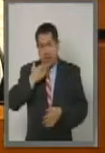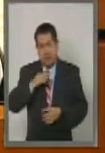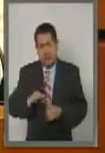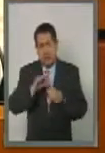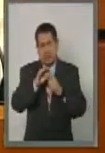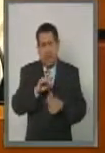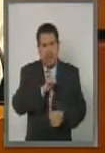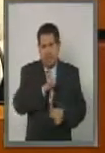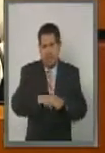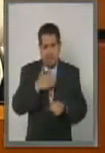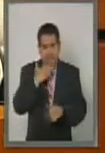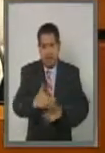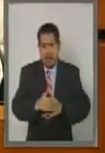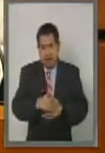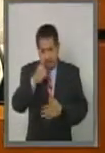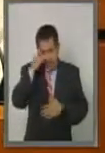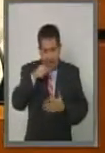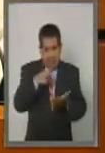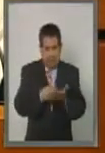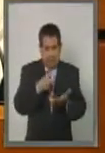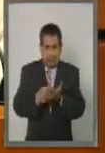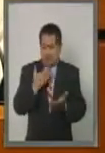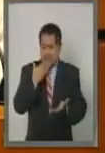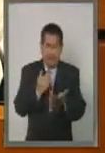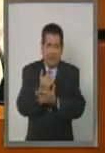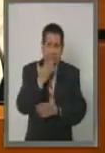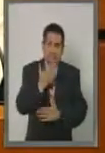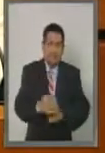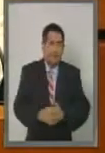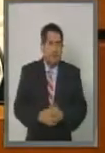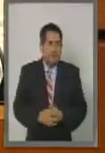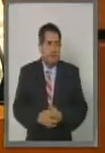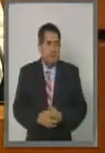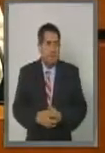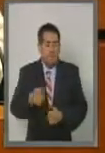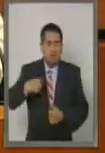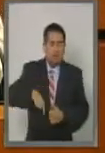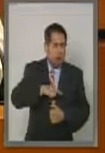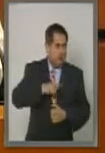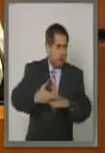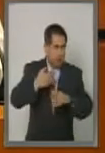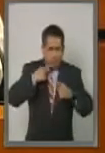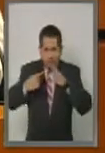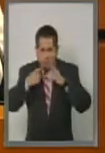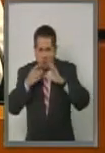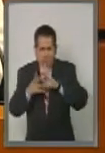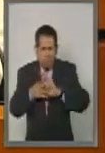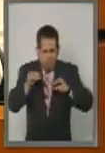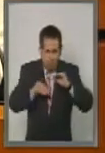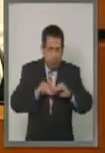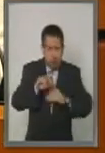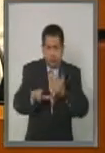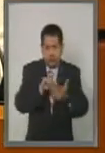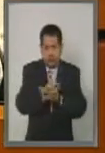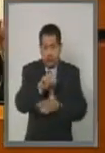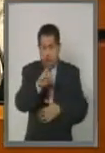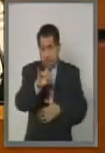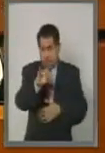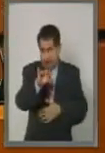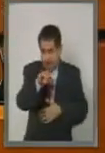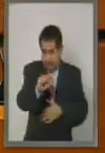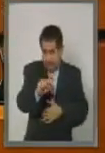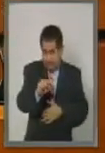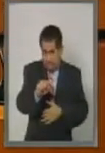al presente dictamen. Cuando discutimos la reforma integral a la Ley General de Víctimas,